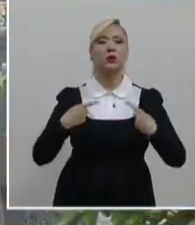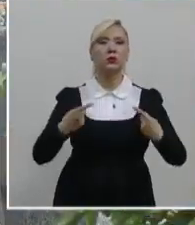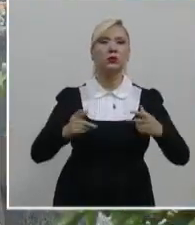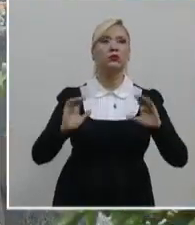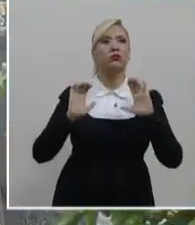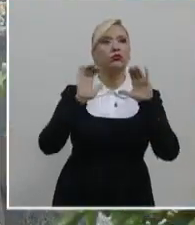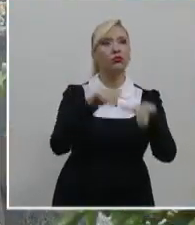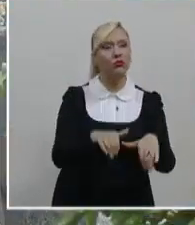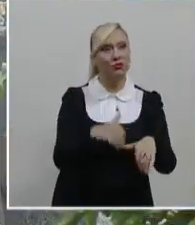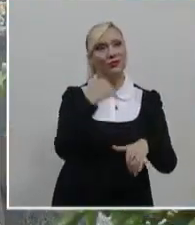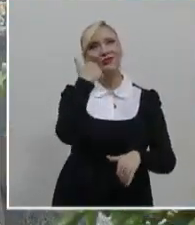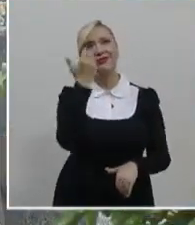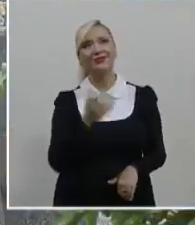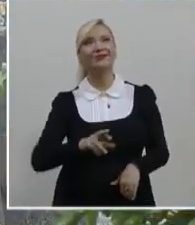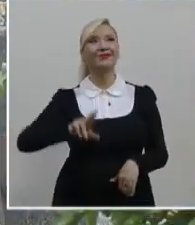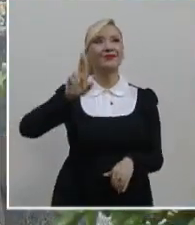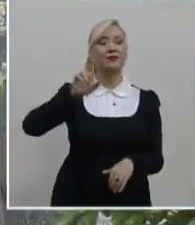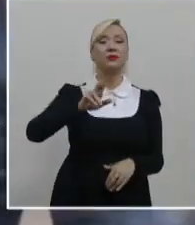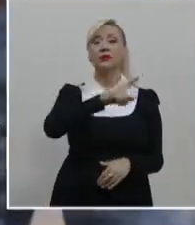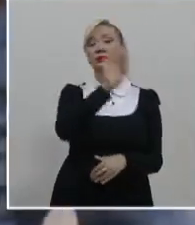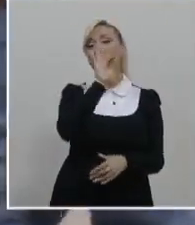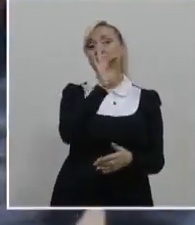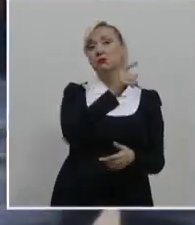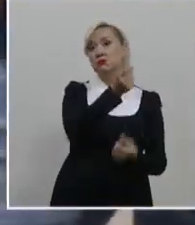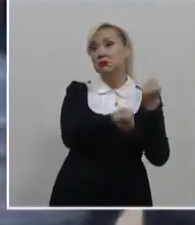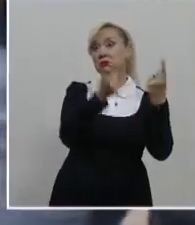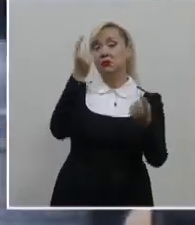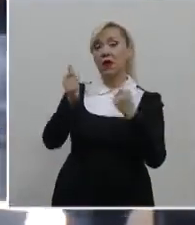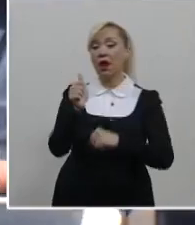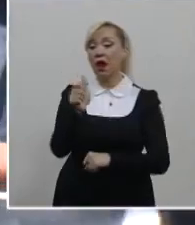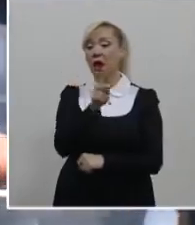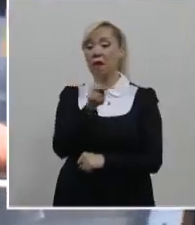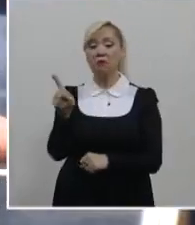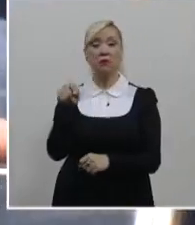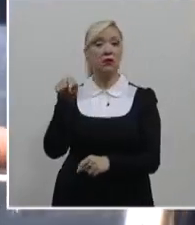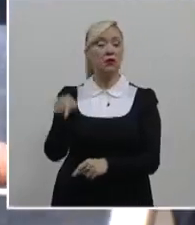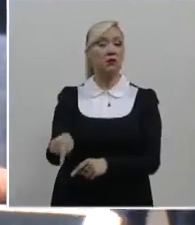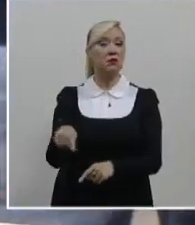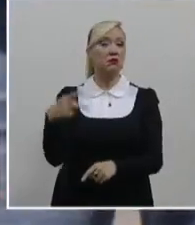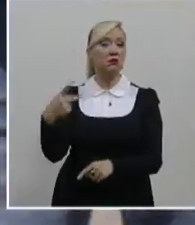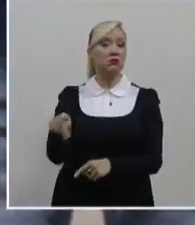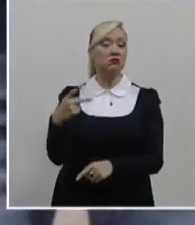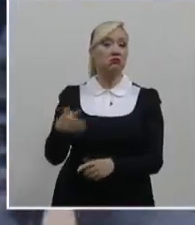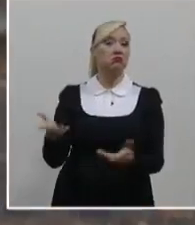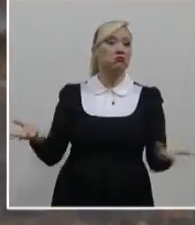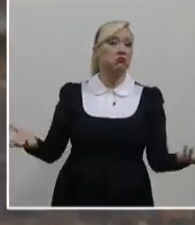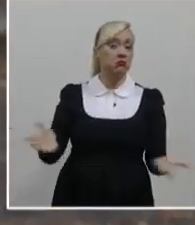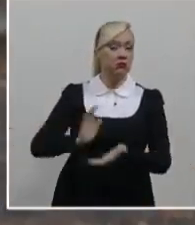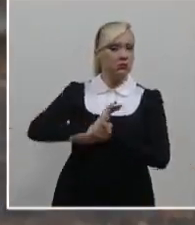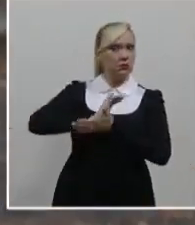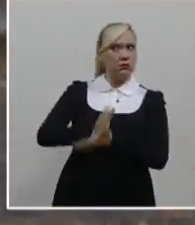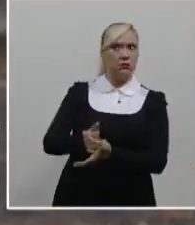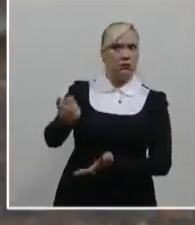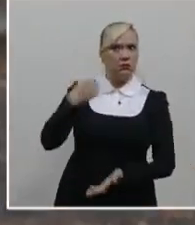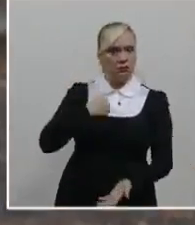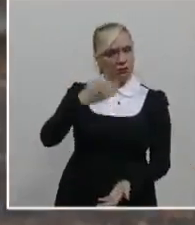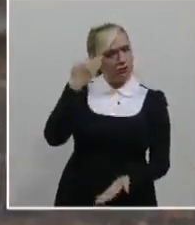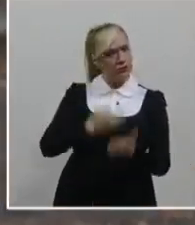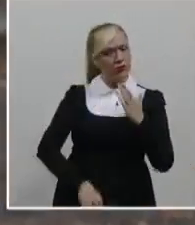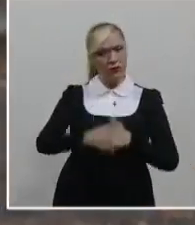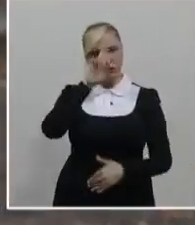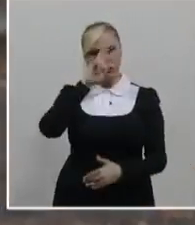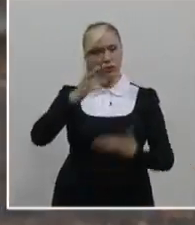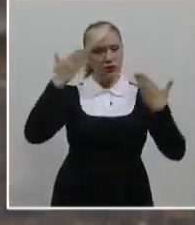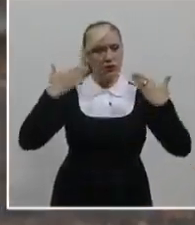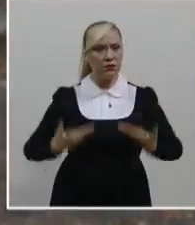conductas de discriminación que pueden ser producidas por la aplicación de sesgos injustificados o prejuicios que atentan contra la dignidad de las personas,